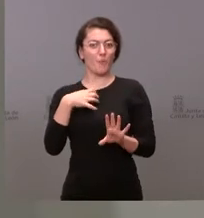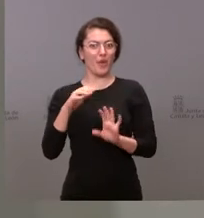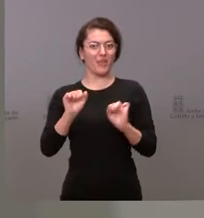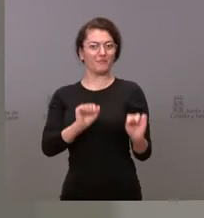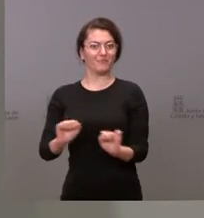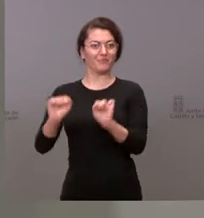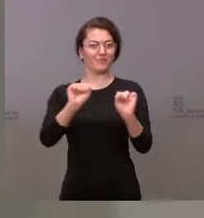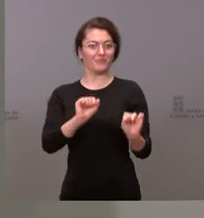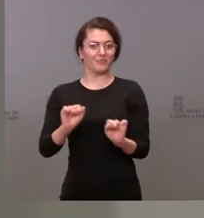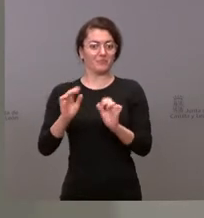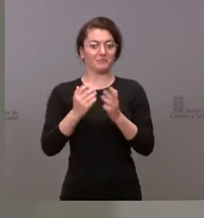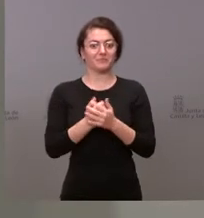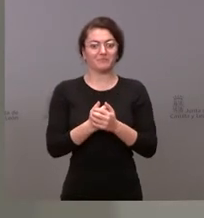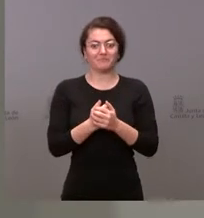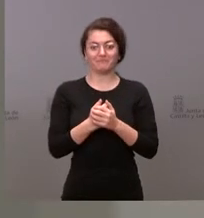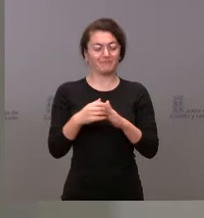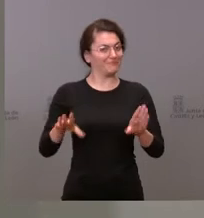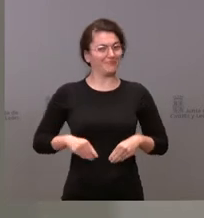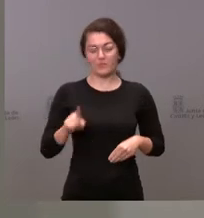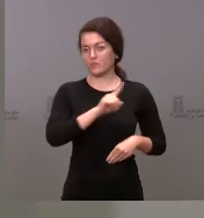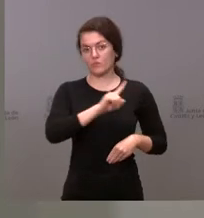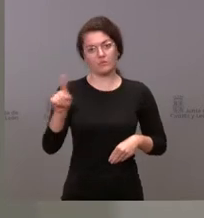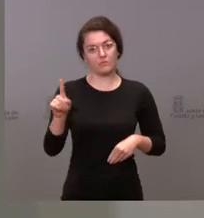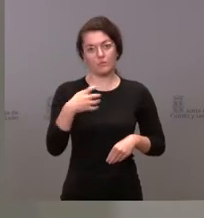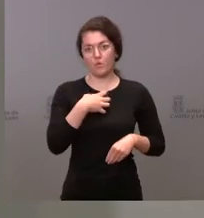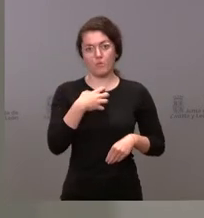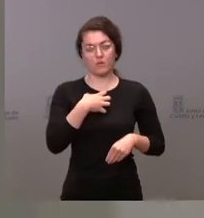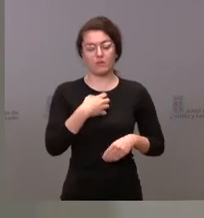Es inadmisible, inadmisible,